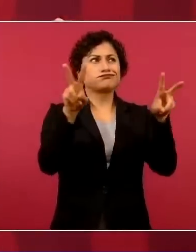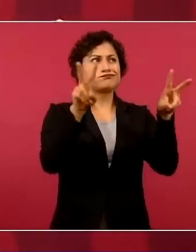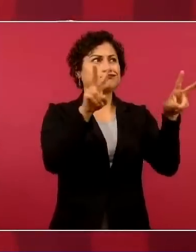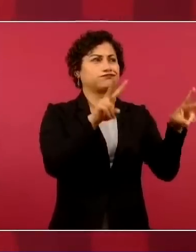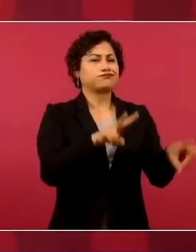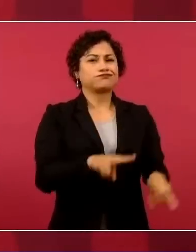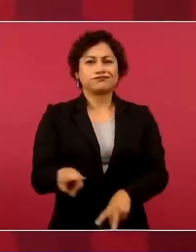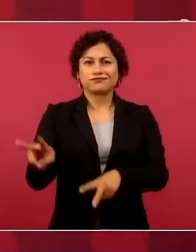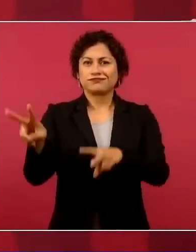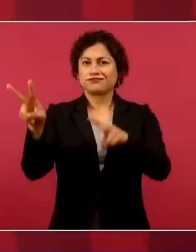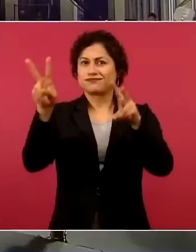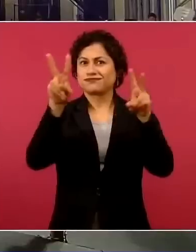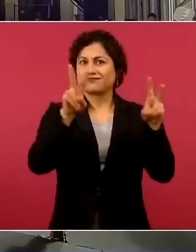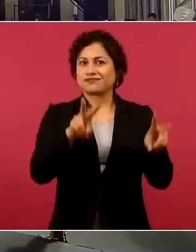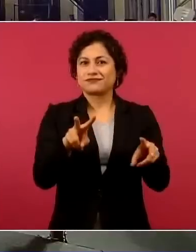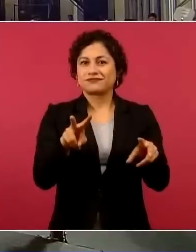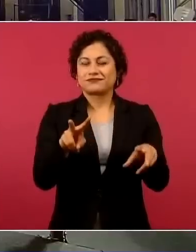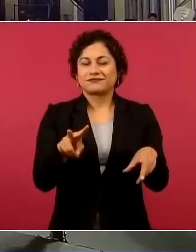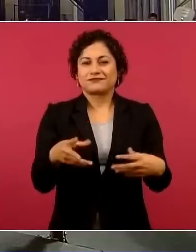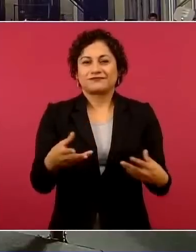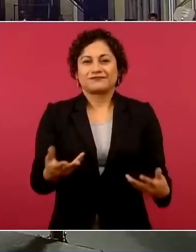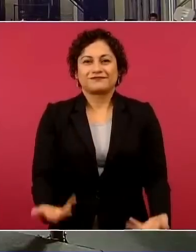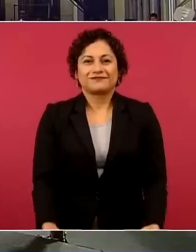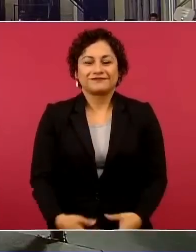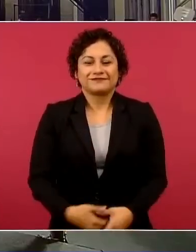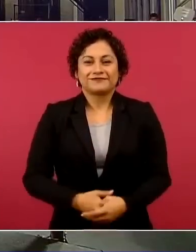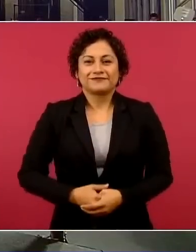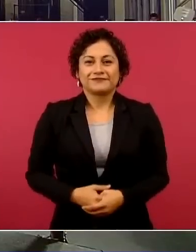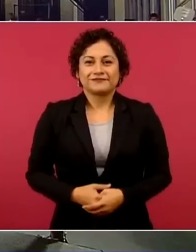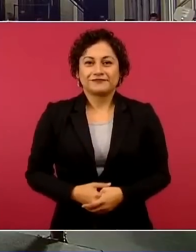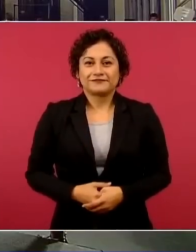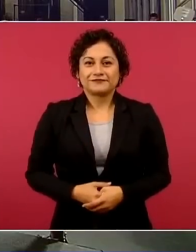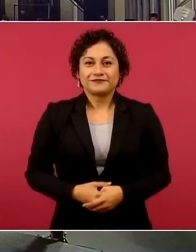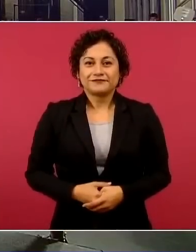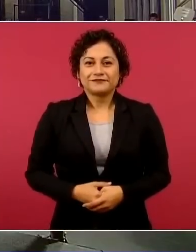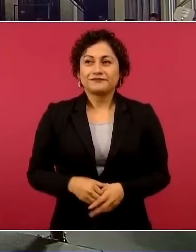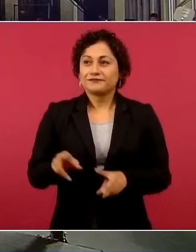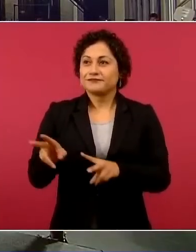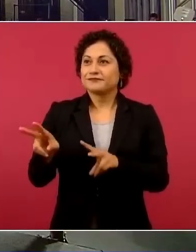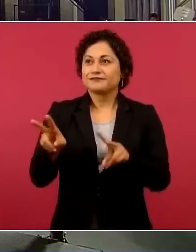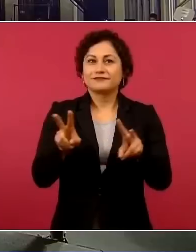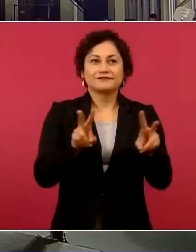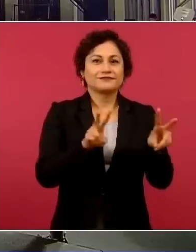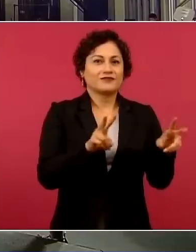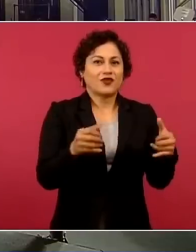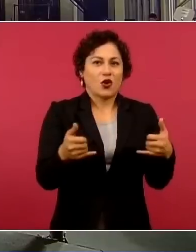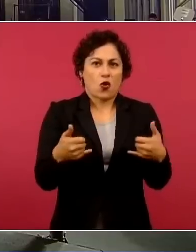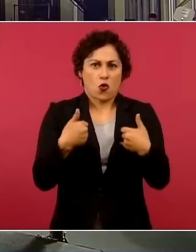la mayoría jóvenes,